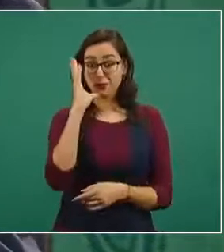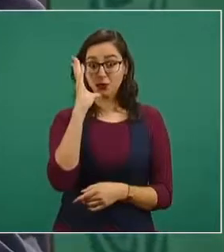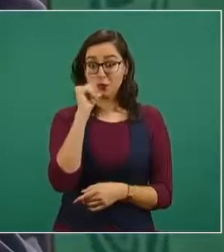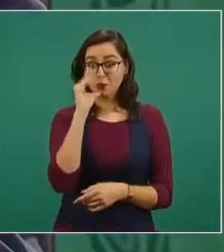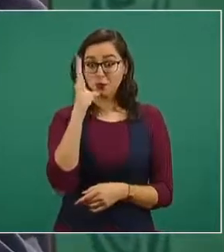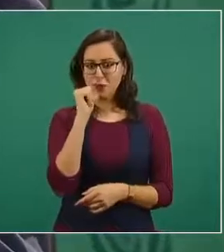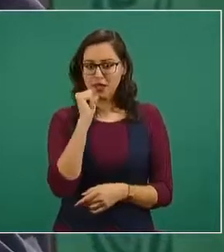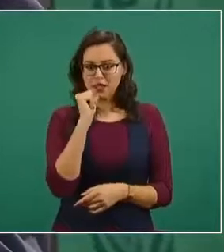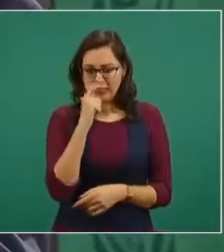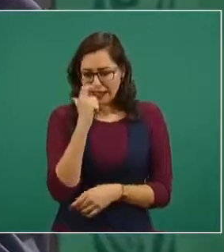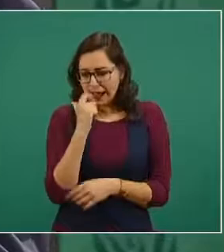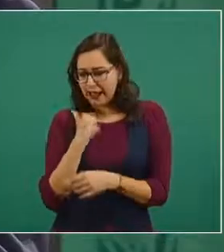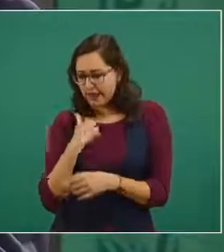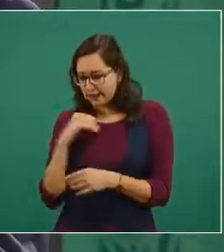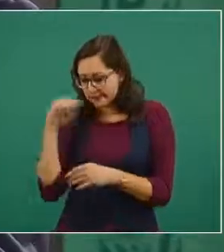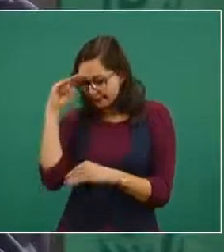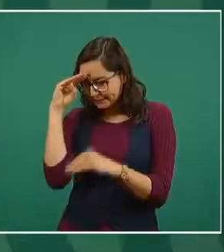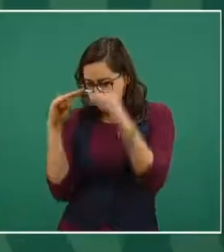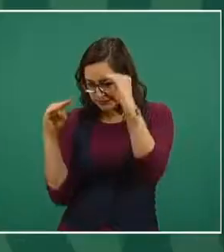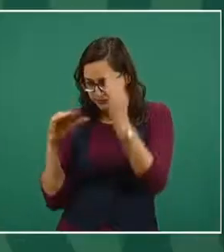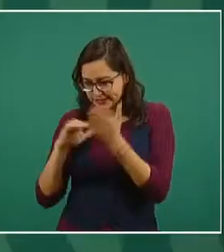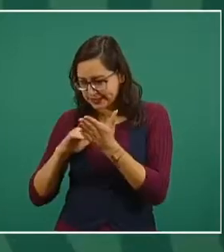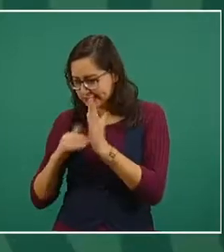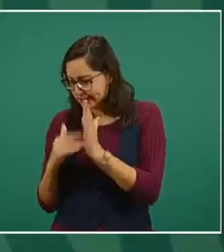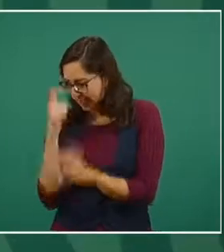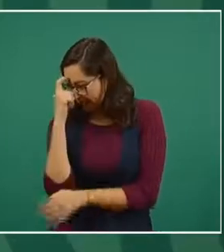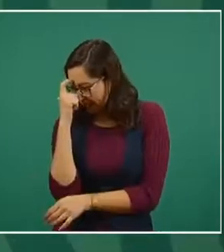delitos,